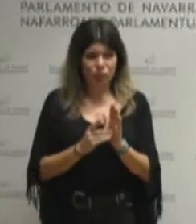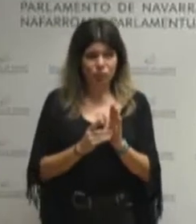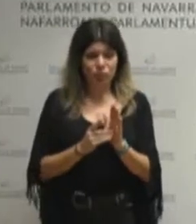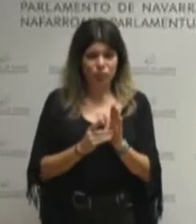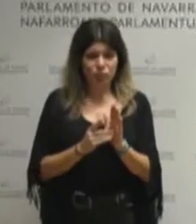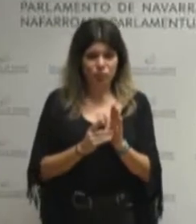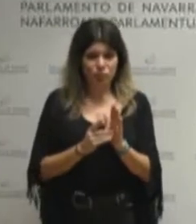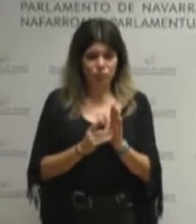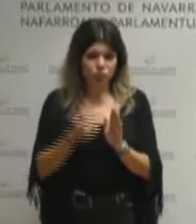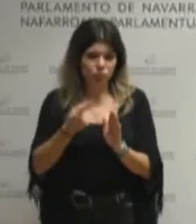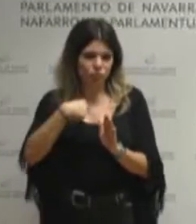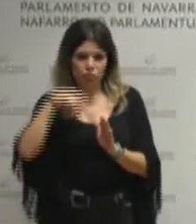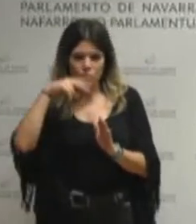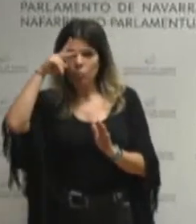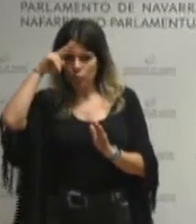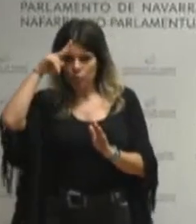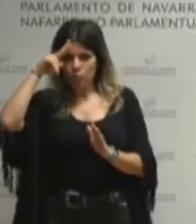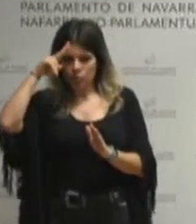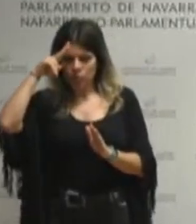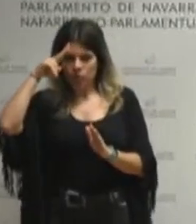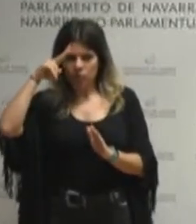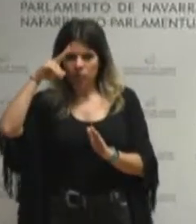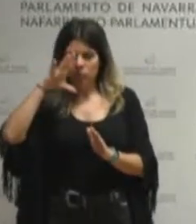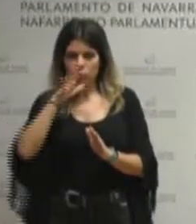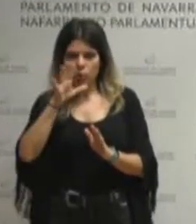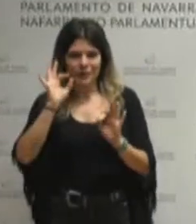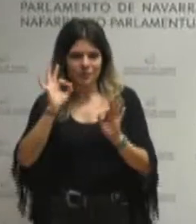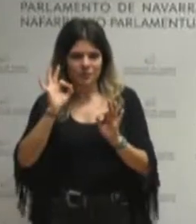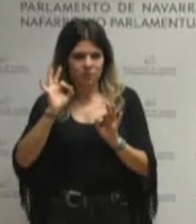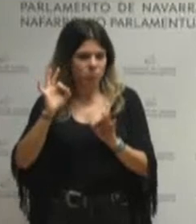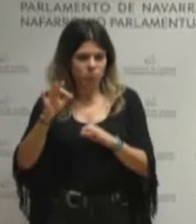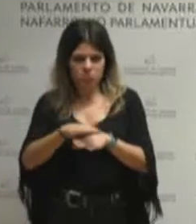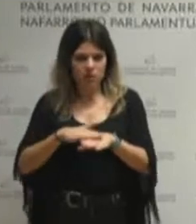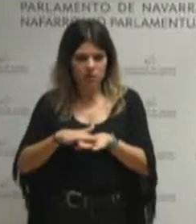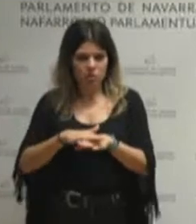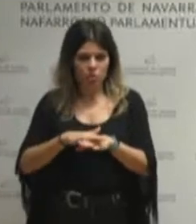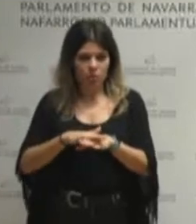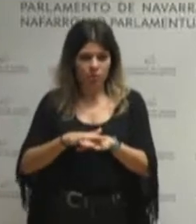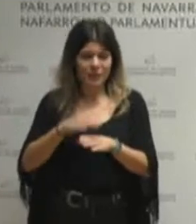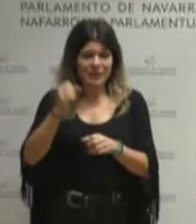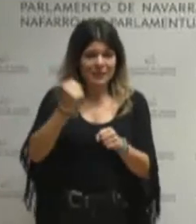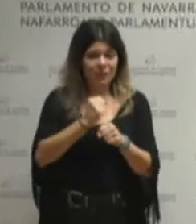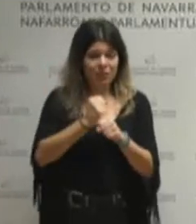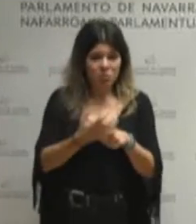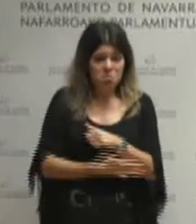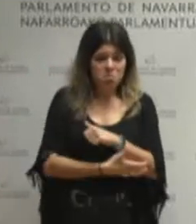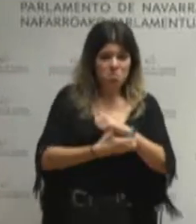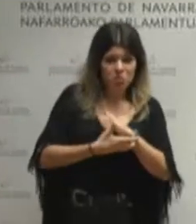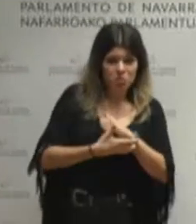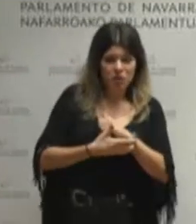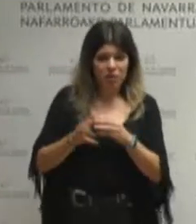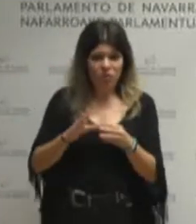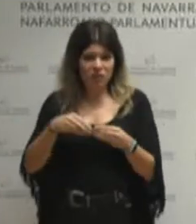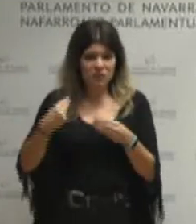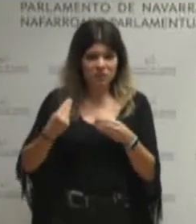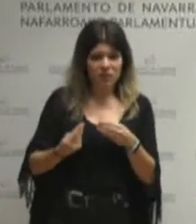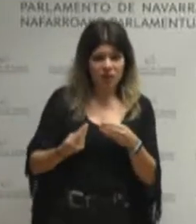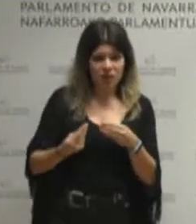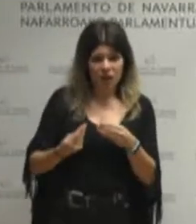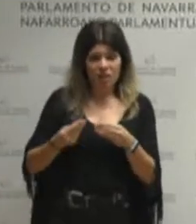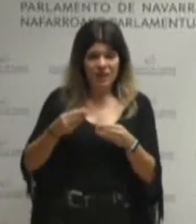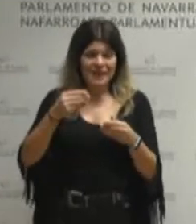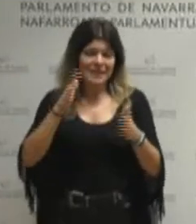preocupación y creo que es un elemento central como la precarización en el empleo la flexibilidad el abuso de la